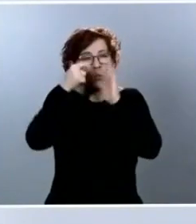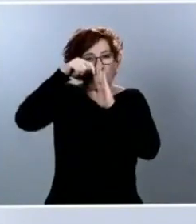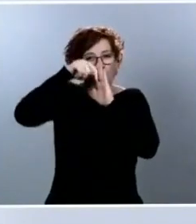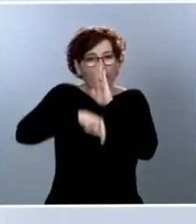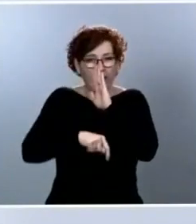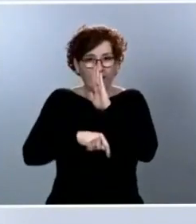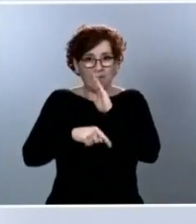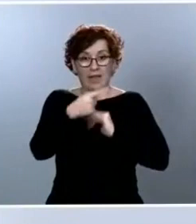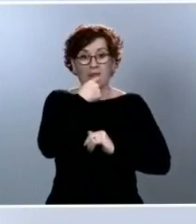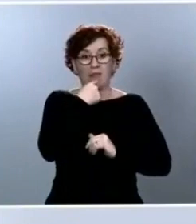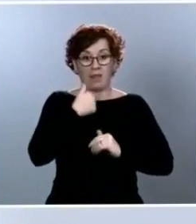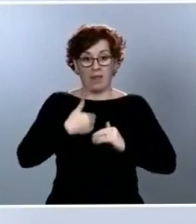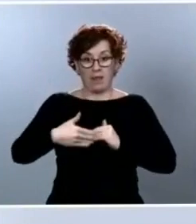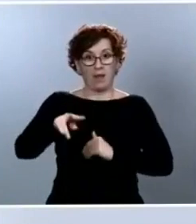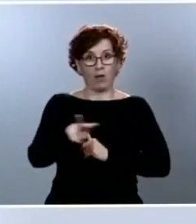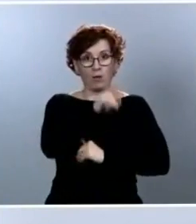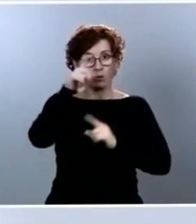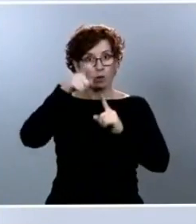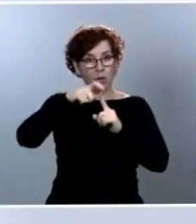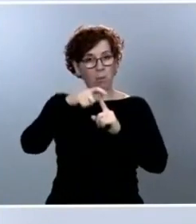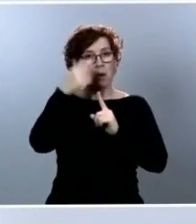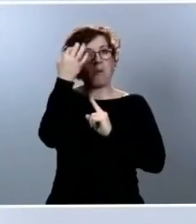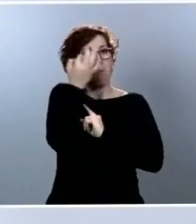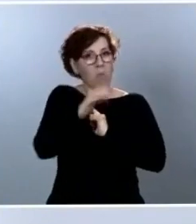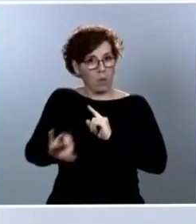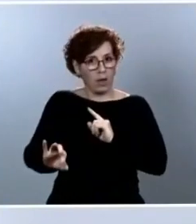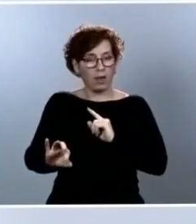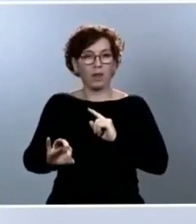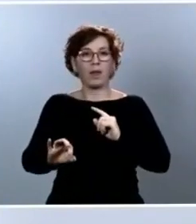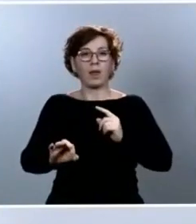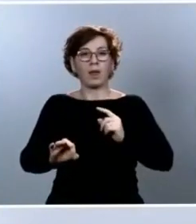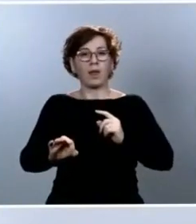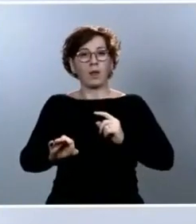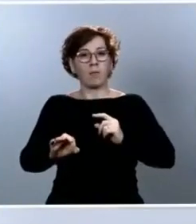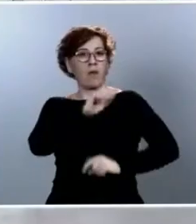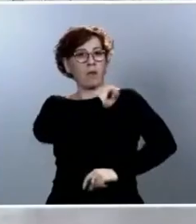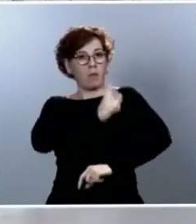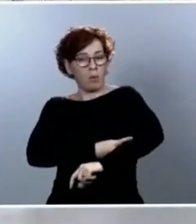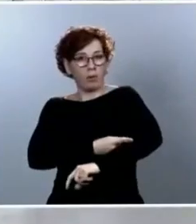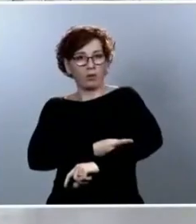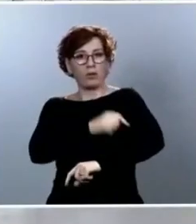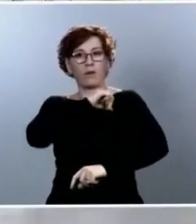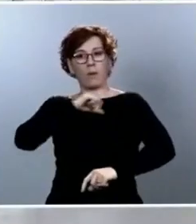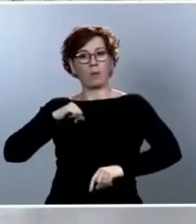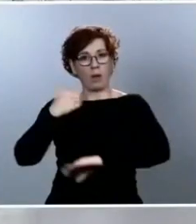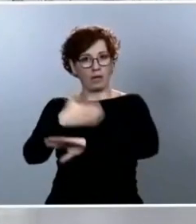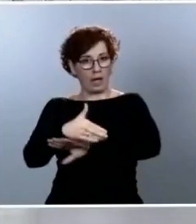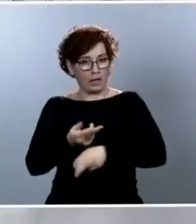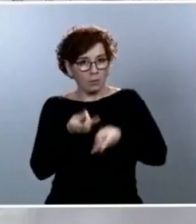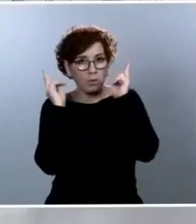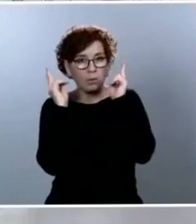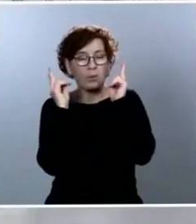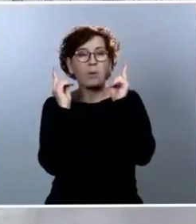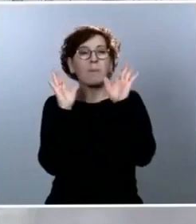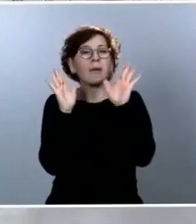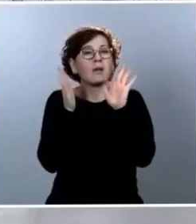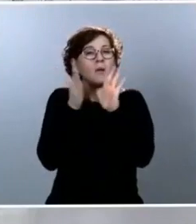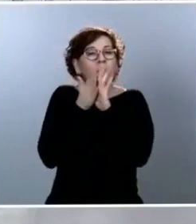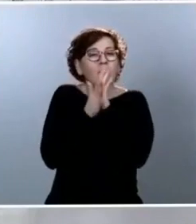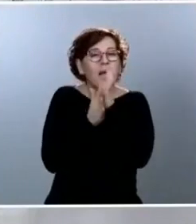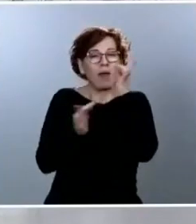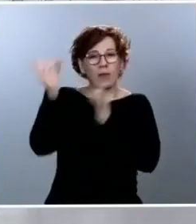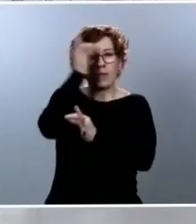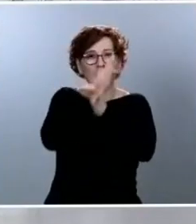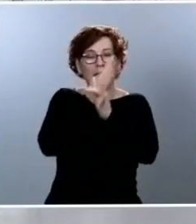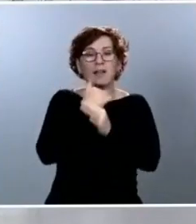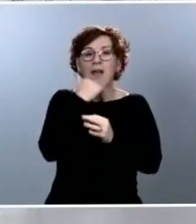se pueden empezar a permitir salidas para practicar deporte de forma individual. No si podría ofrecer algún tipo de detalle y si vendrá también acompañada de alguna